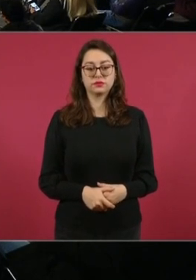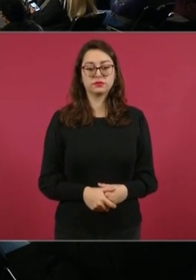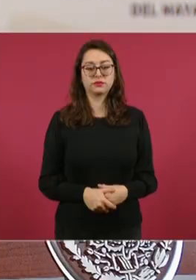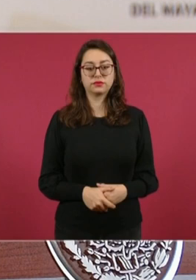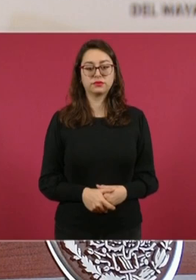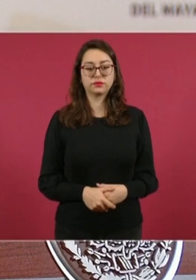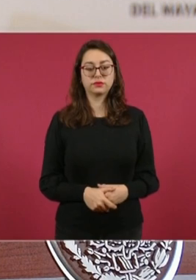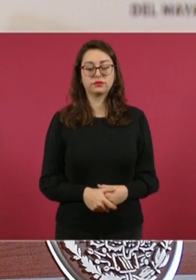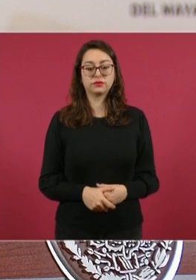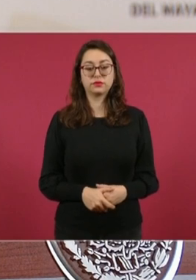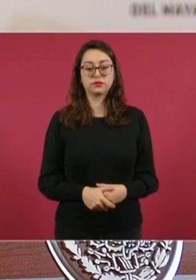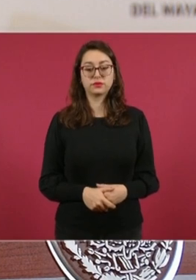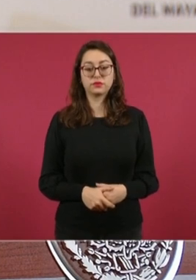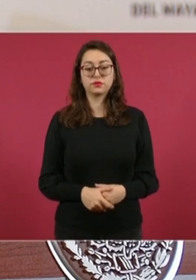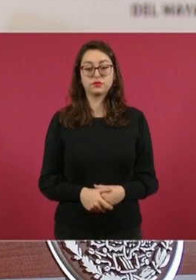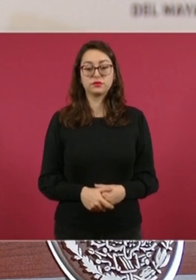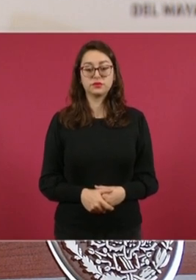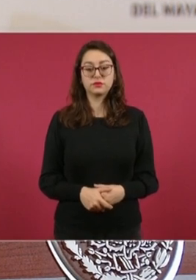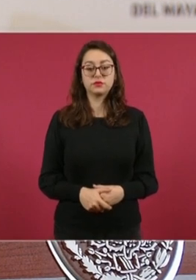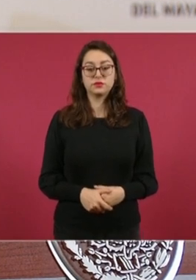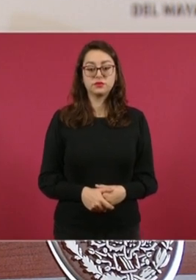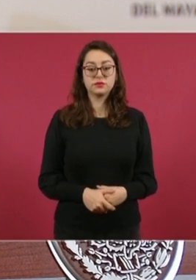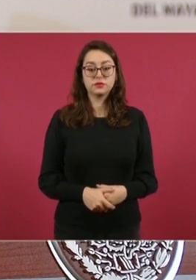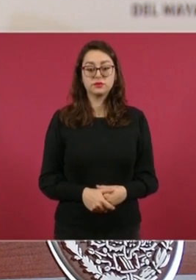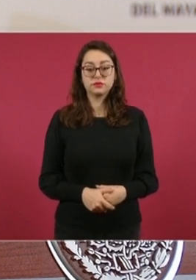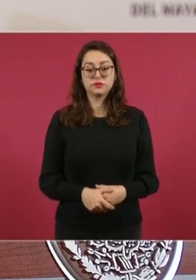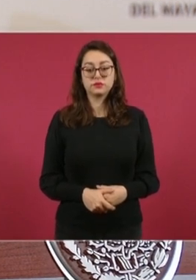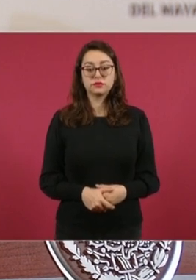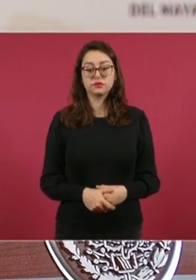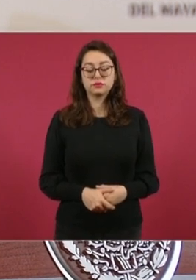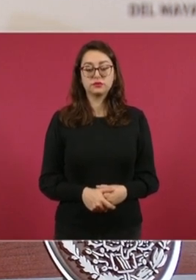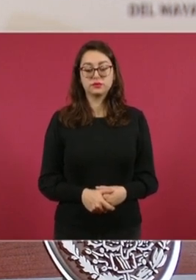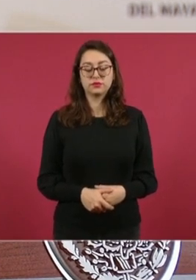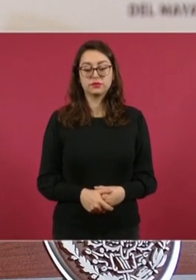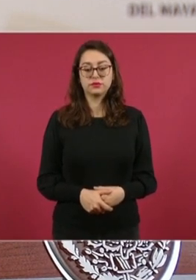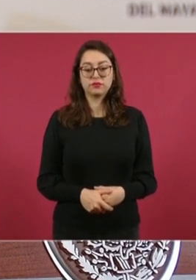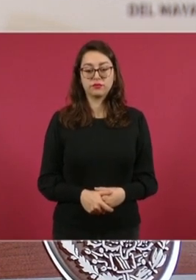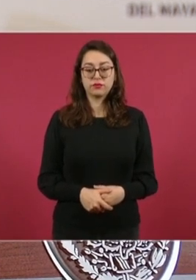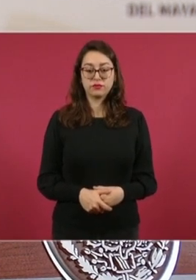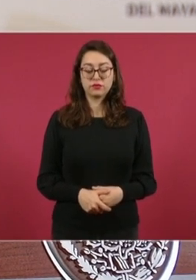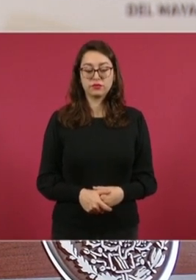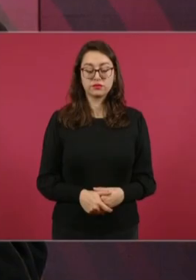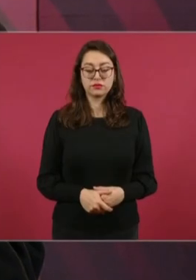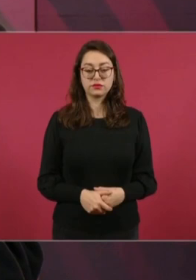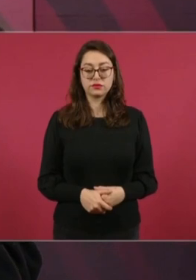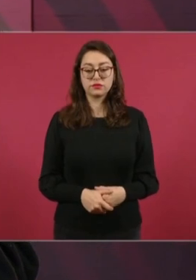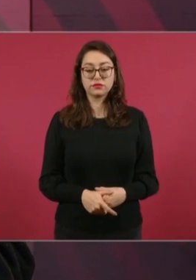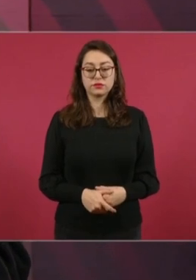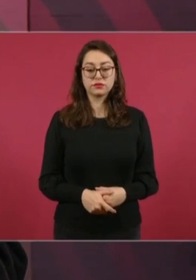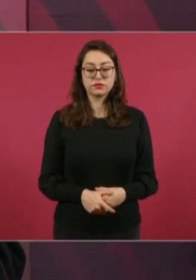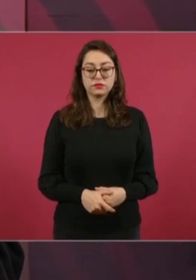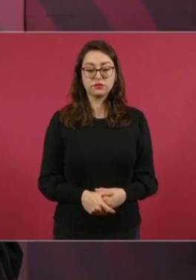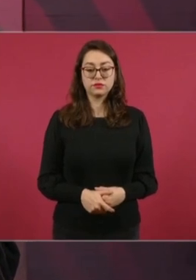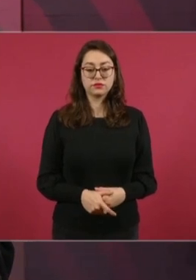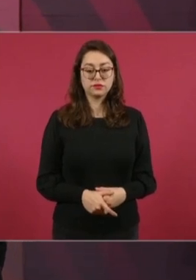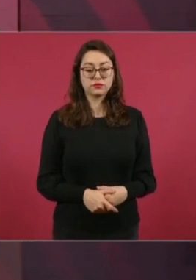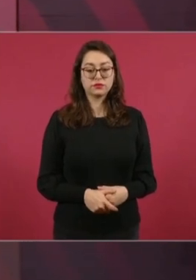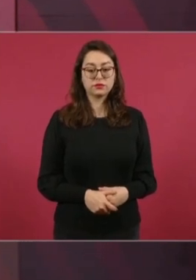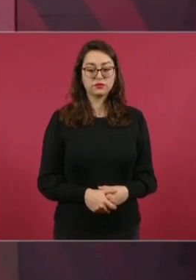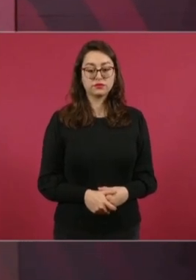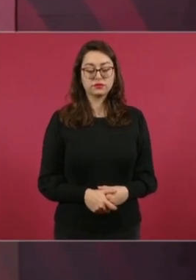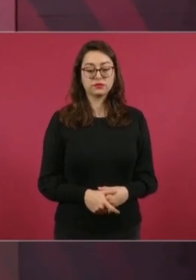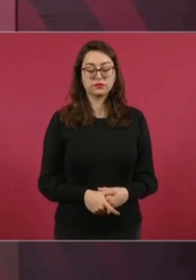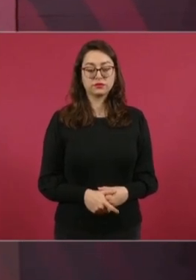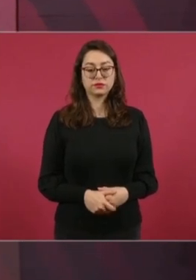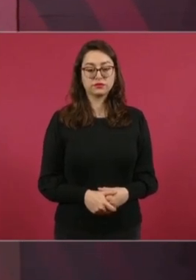Es este… ¿También dijo que los tabasqueños, lo los tabasqueños? Sí. No,